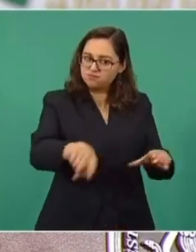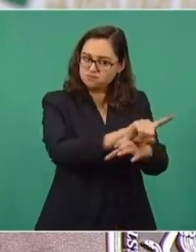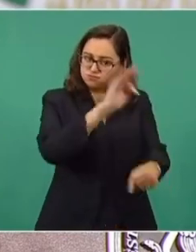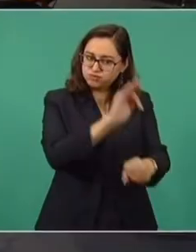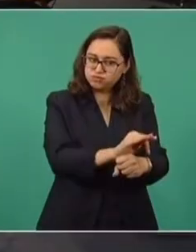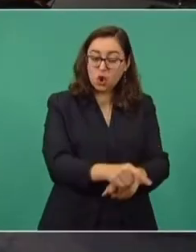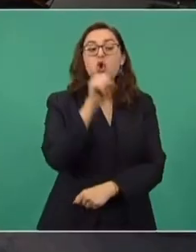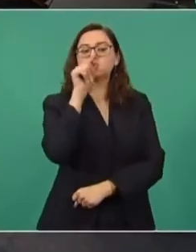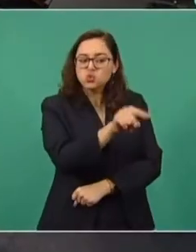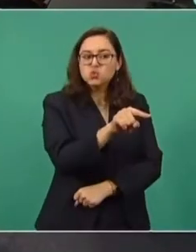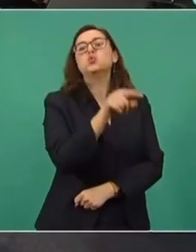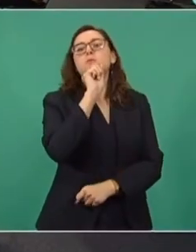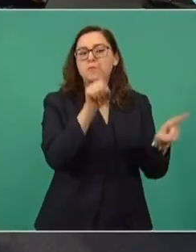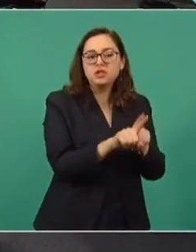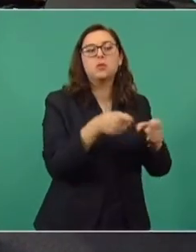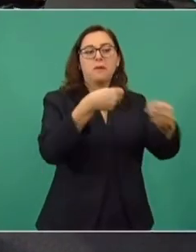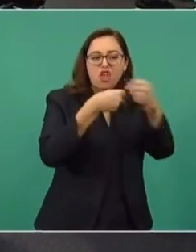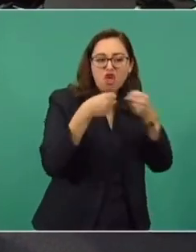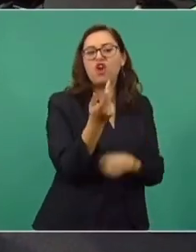Tú y tus medios de comunicación